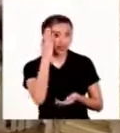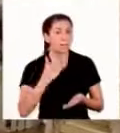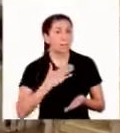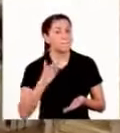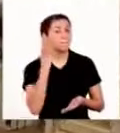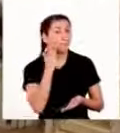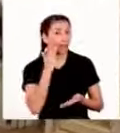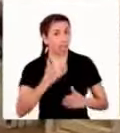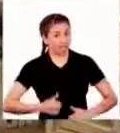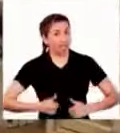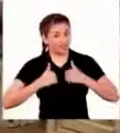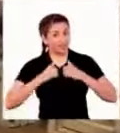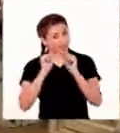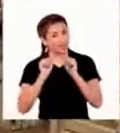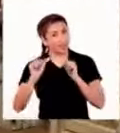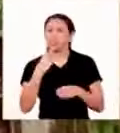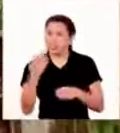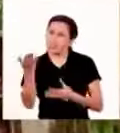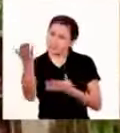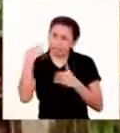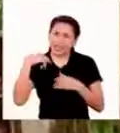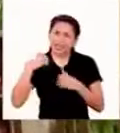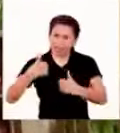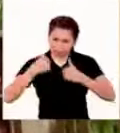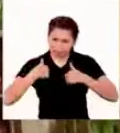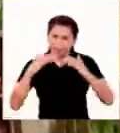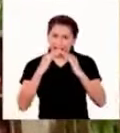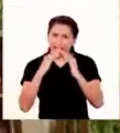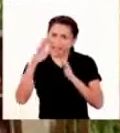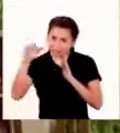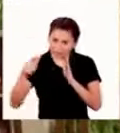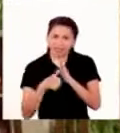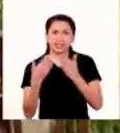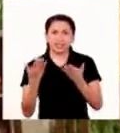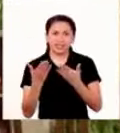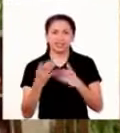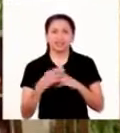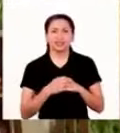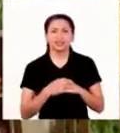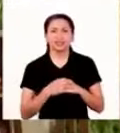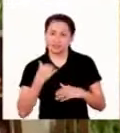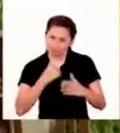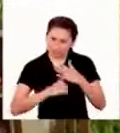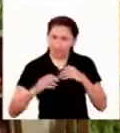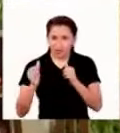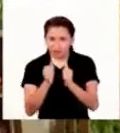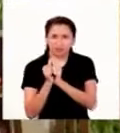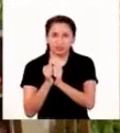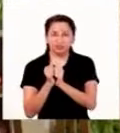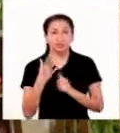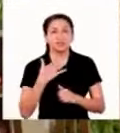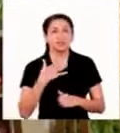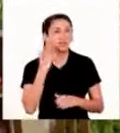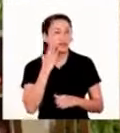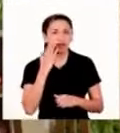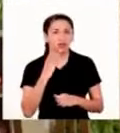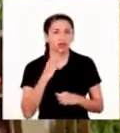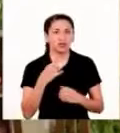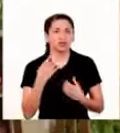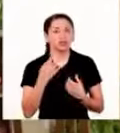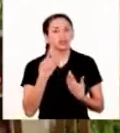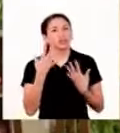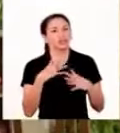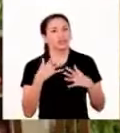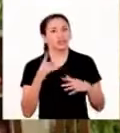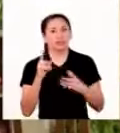Usted sabe que mi mamita vivía lejos, ¿no? Le dije que se venga a vivir a la casa conmigo, con Charo, con los niños. Y la verdad que eso ha representado un